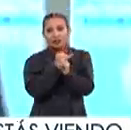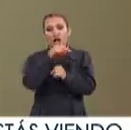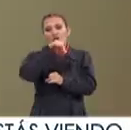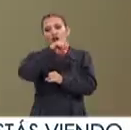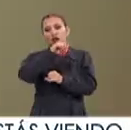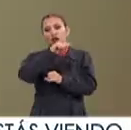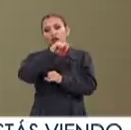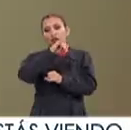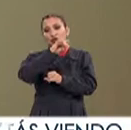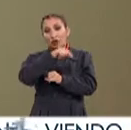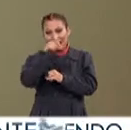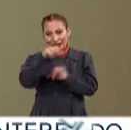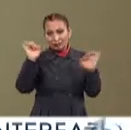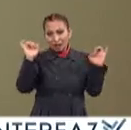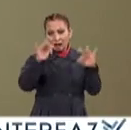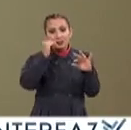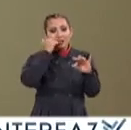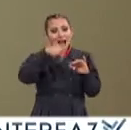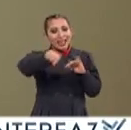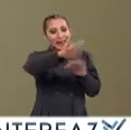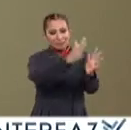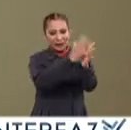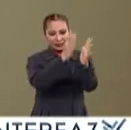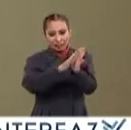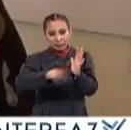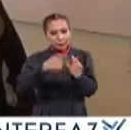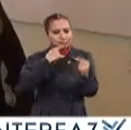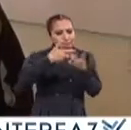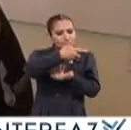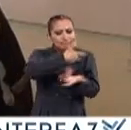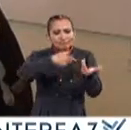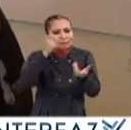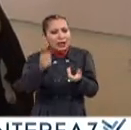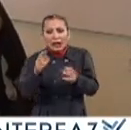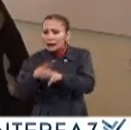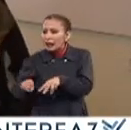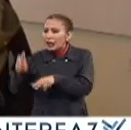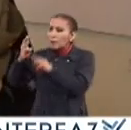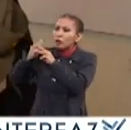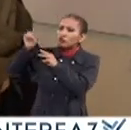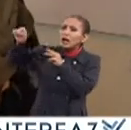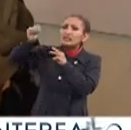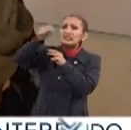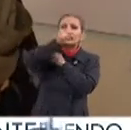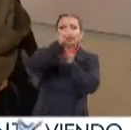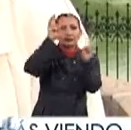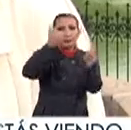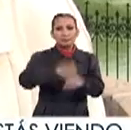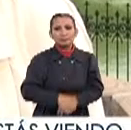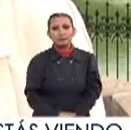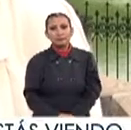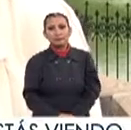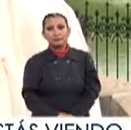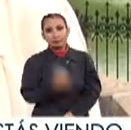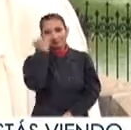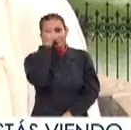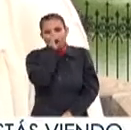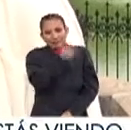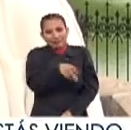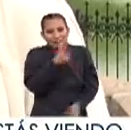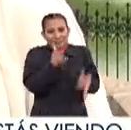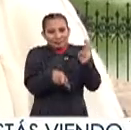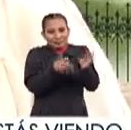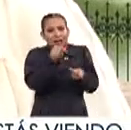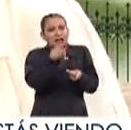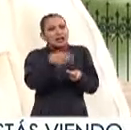notación En este evento se buscó Que los participantes Discutieran lo que se está analizando A nivel mundial de este tema Y la idea fue eso Discutir